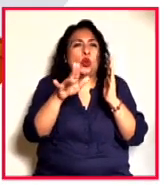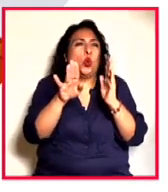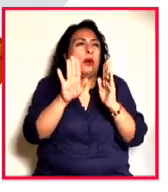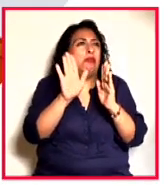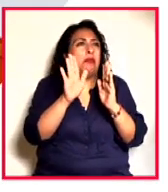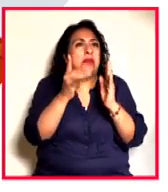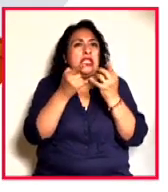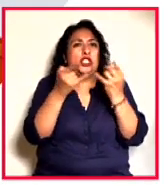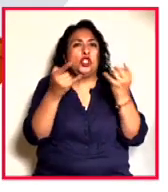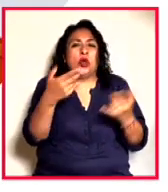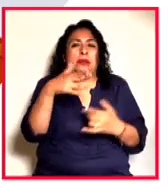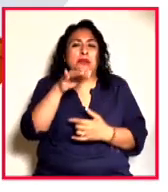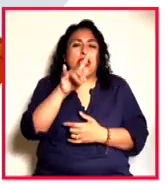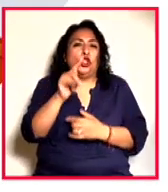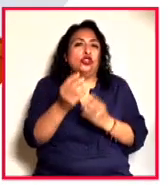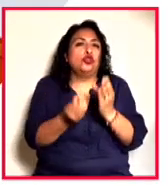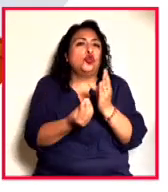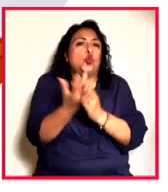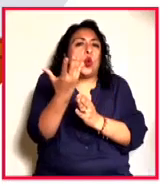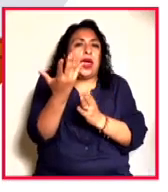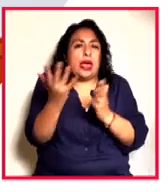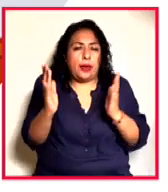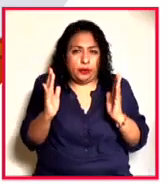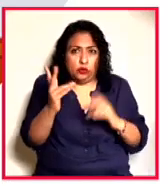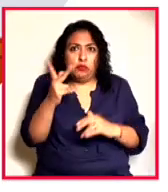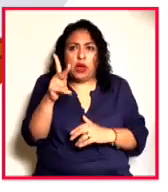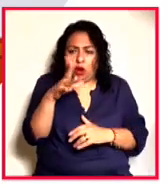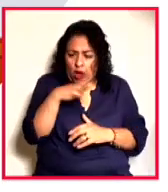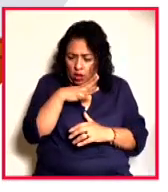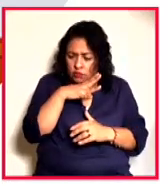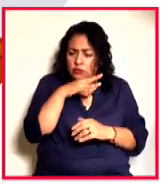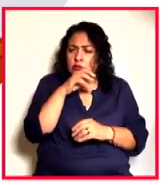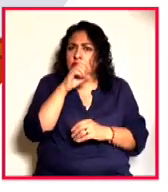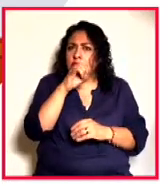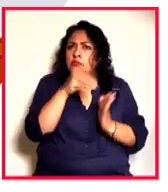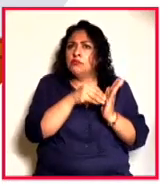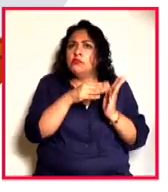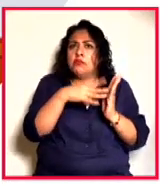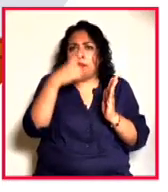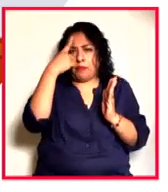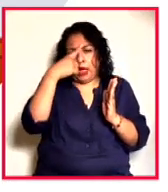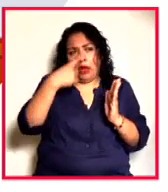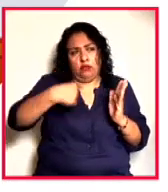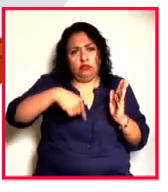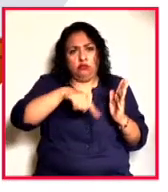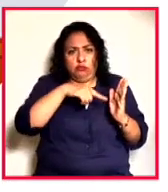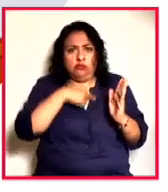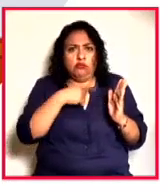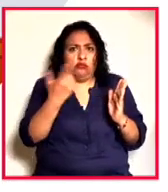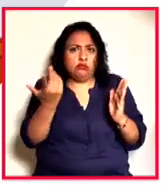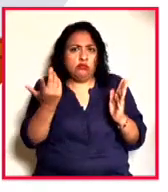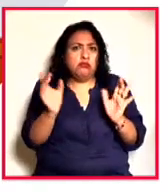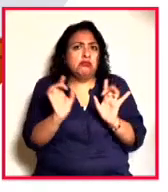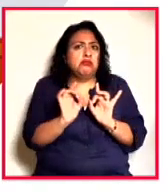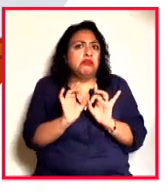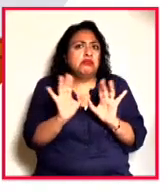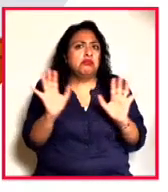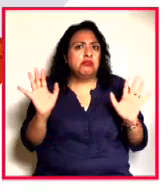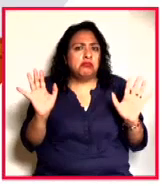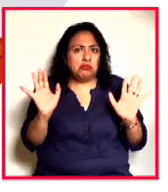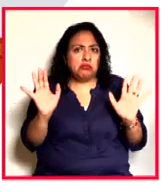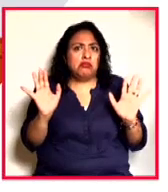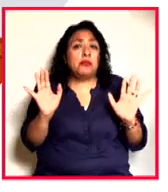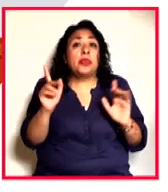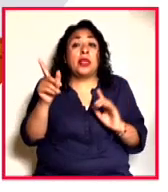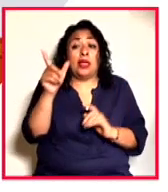nuevos, pero establecidos para nuestra improbable posteridad. Y la